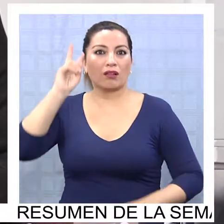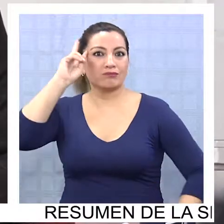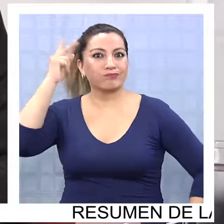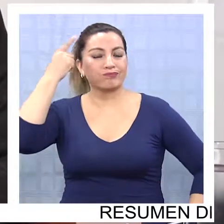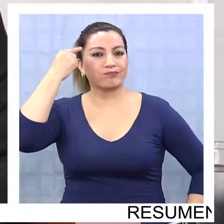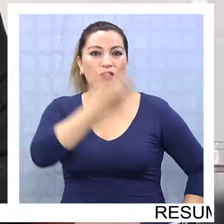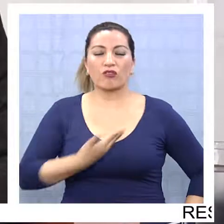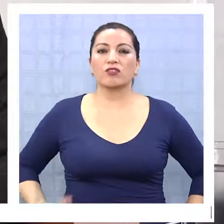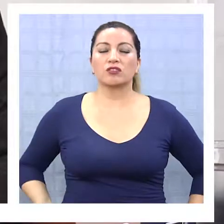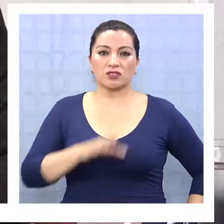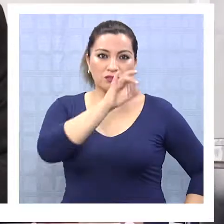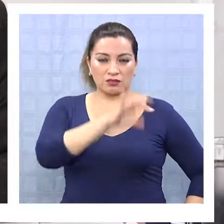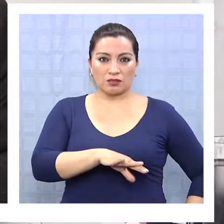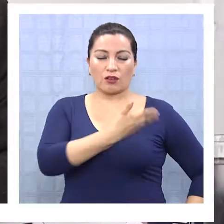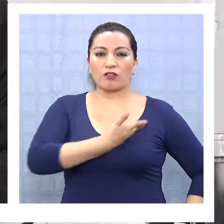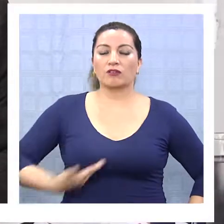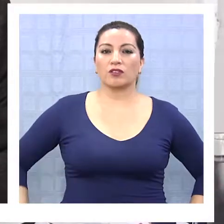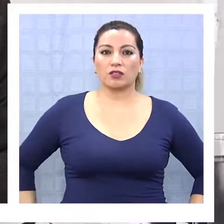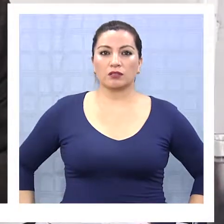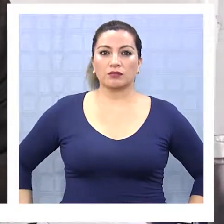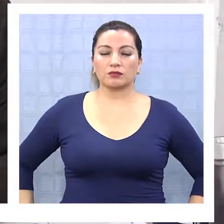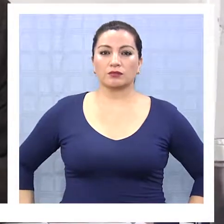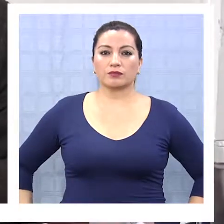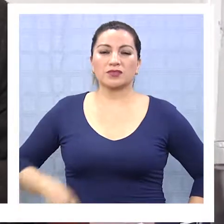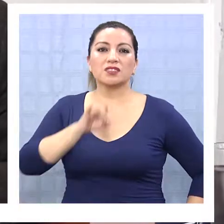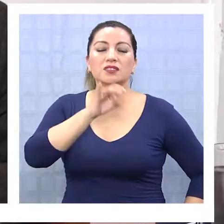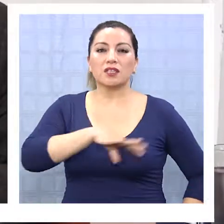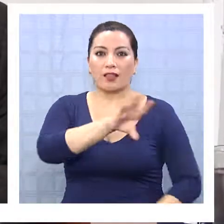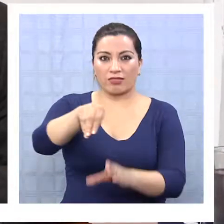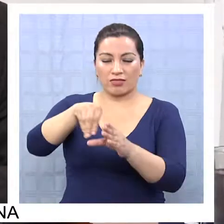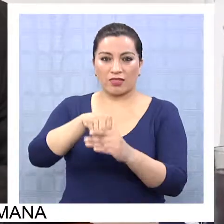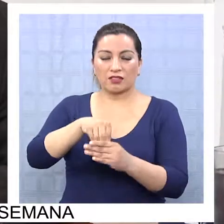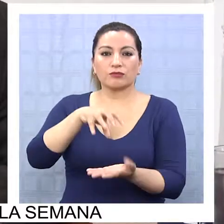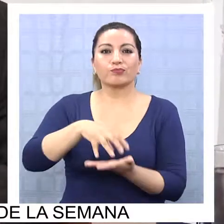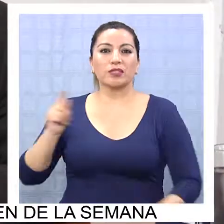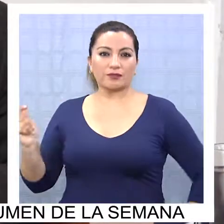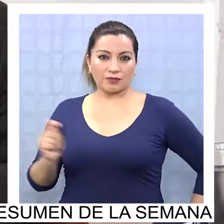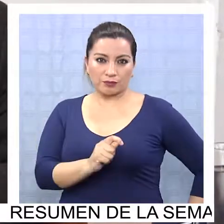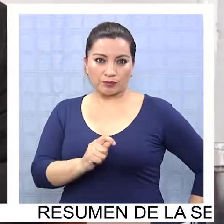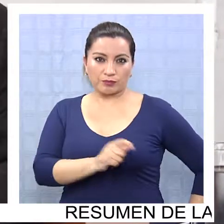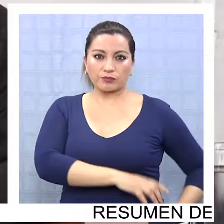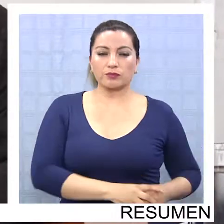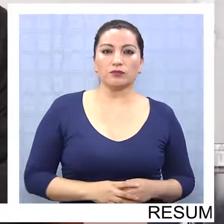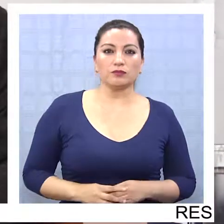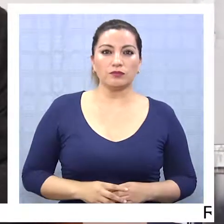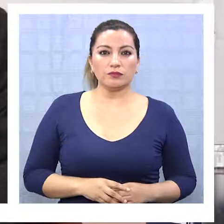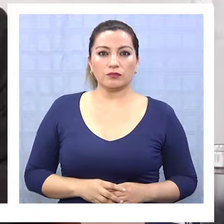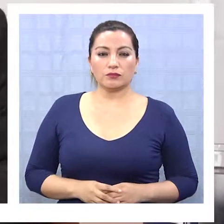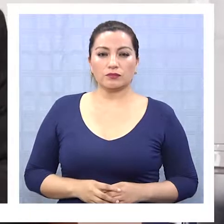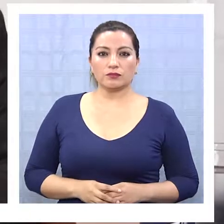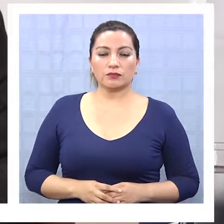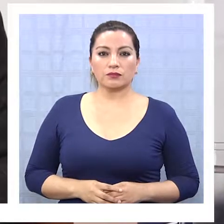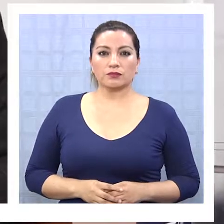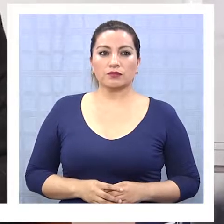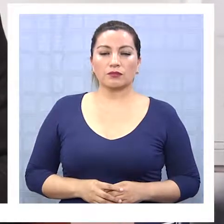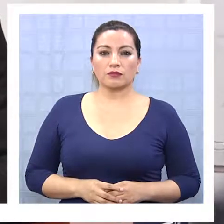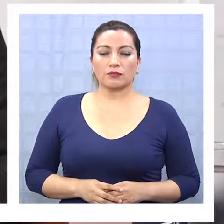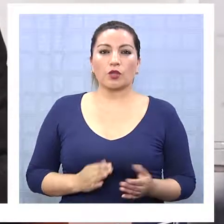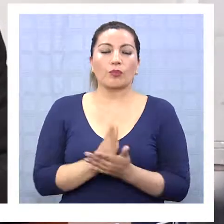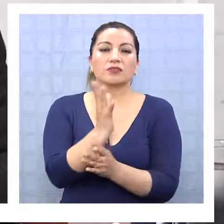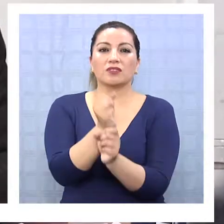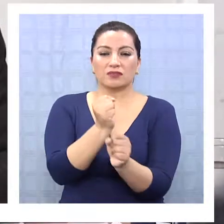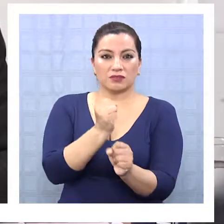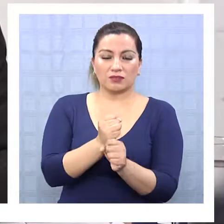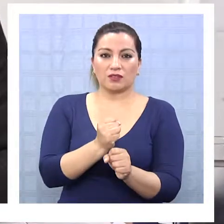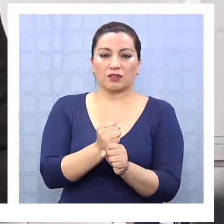y el gobierno de Chile entienda. Y el gobierno de Chile, que está instalado en la región de Tarapacá, empiece a